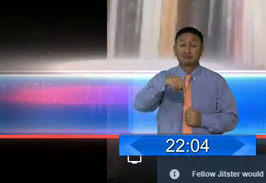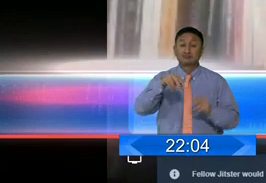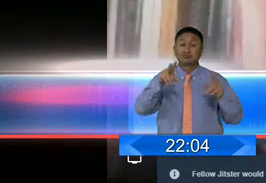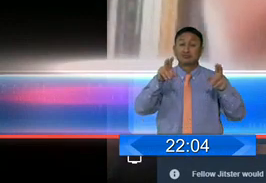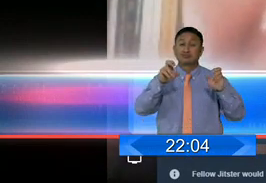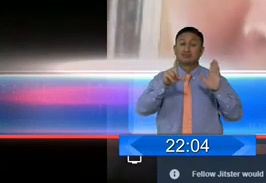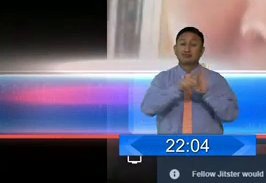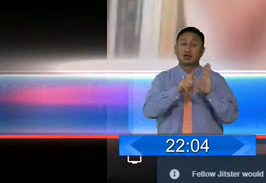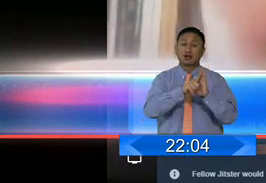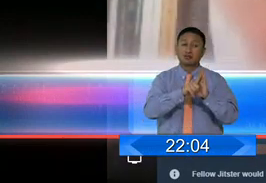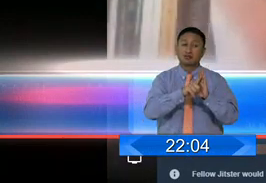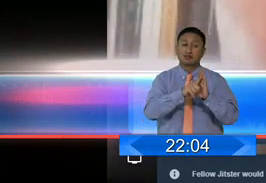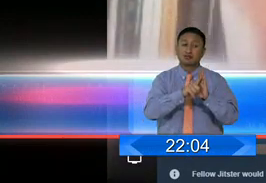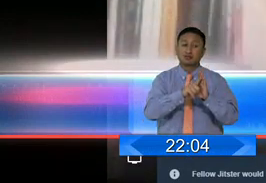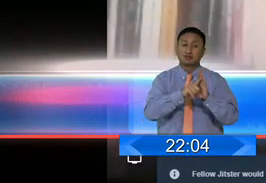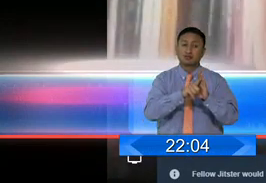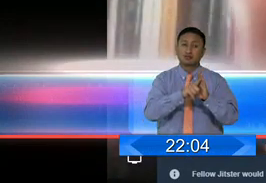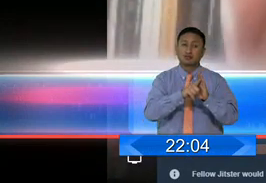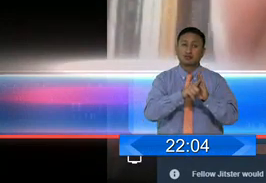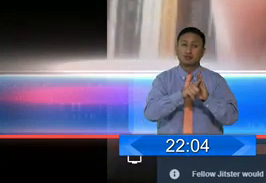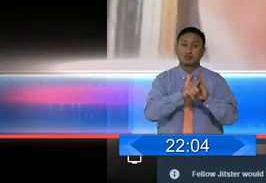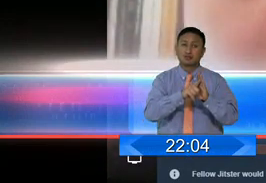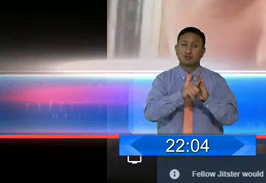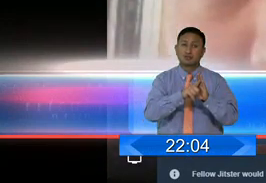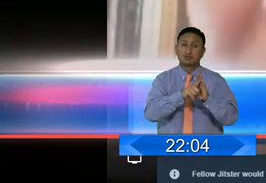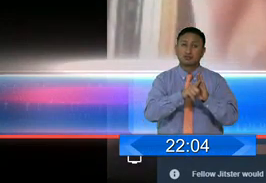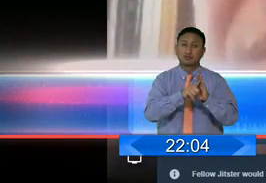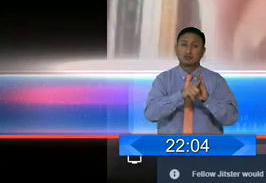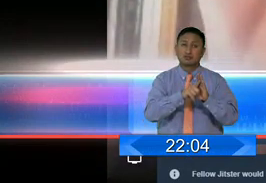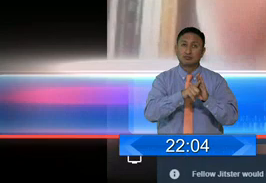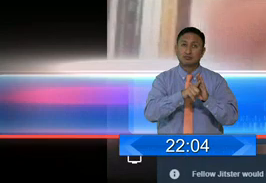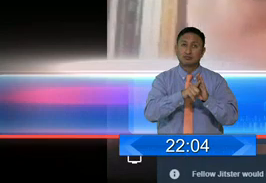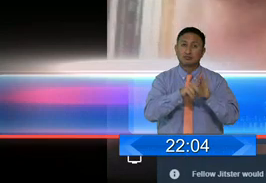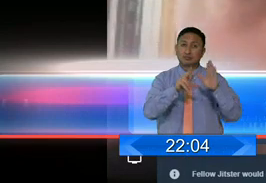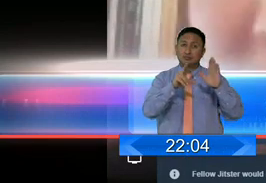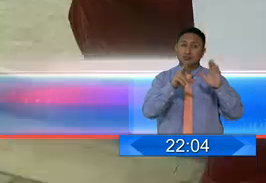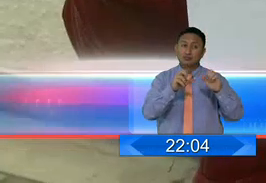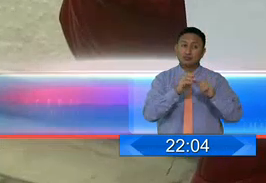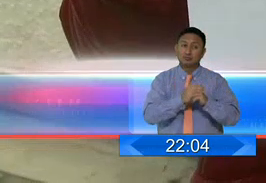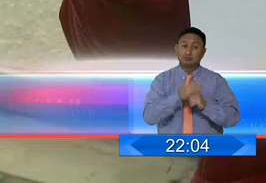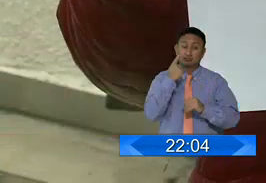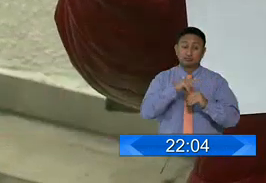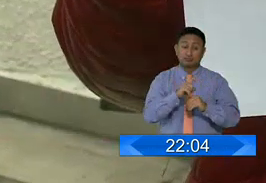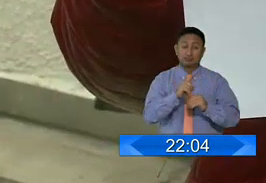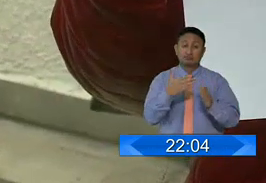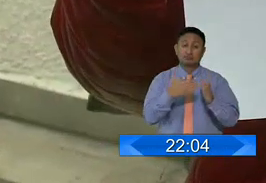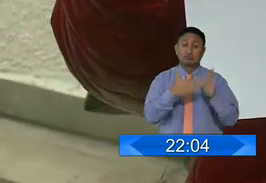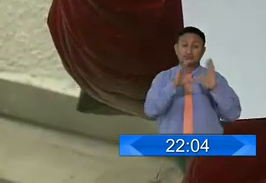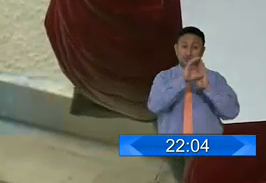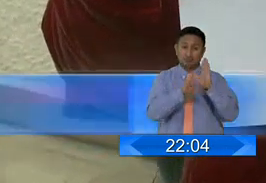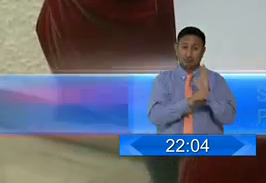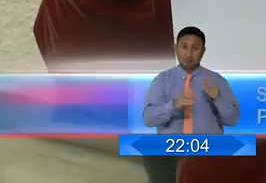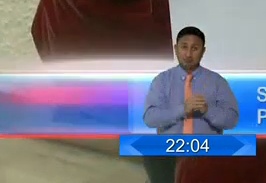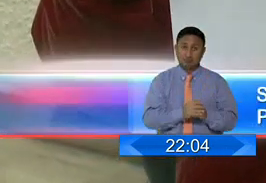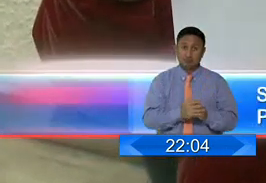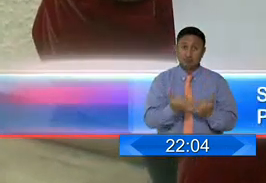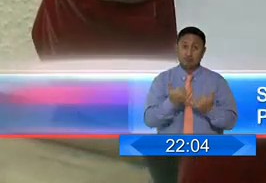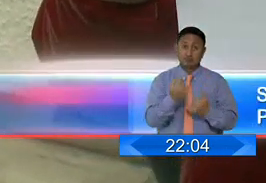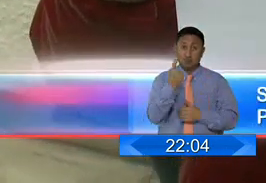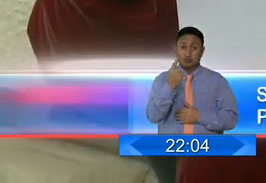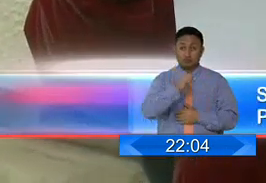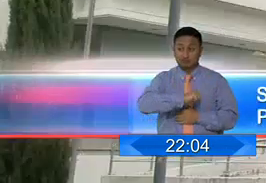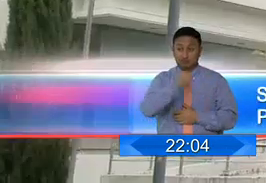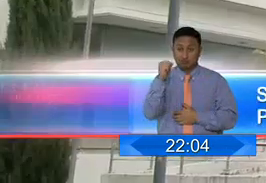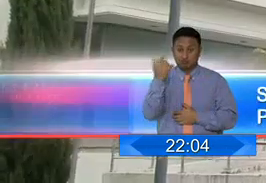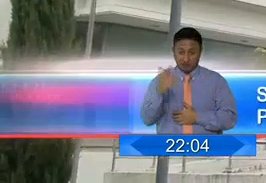incluso ocurrir derivar en lo que se conoce como antijuridicidad, es decir, un delito penal. Sin embargo, saben que solo se ha ganado una batalla y no la